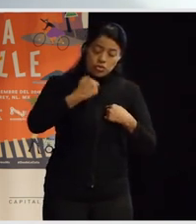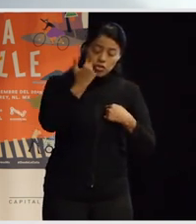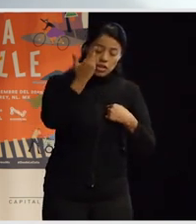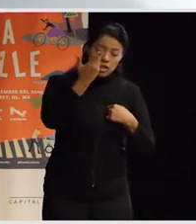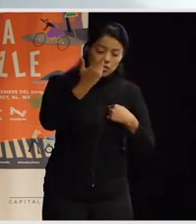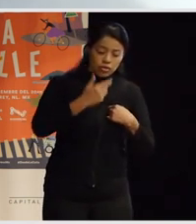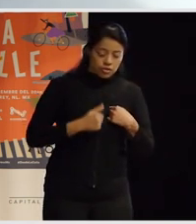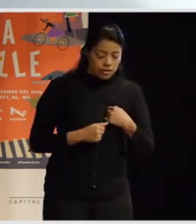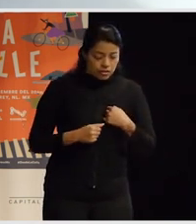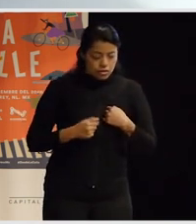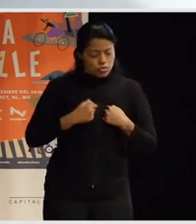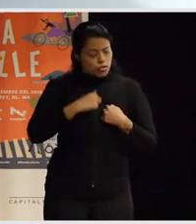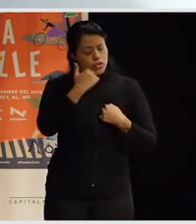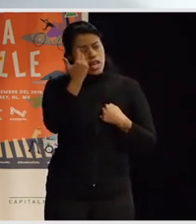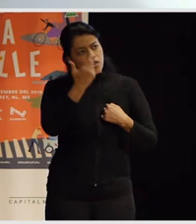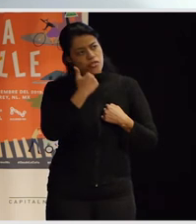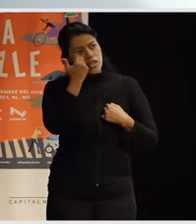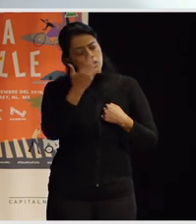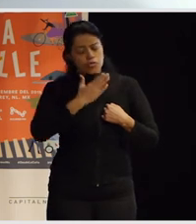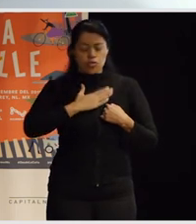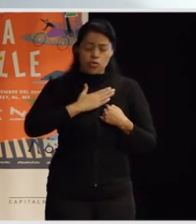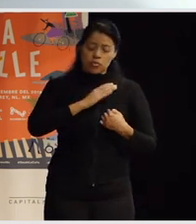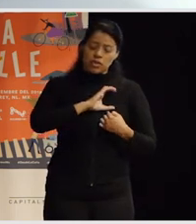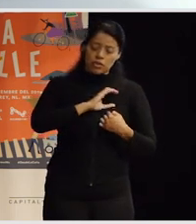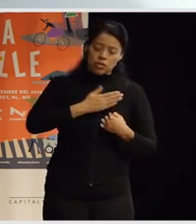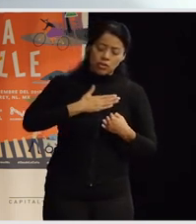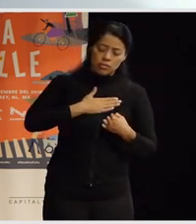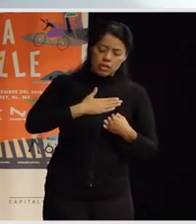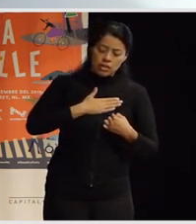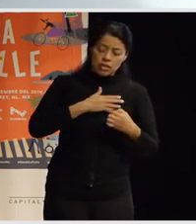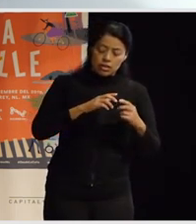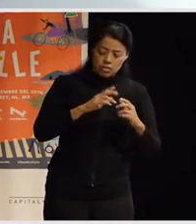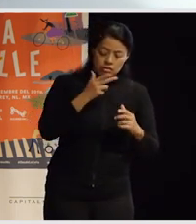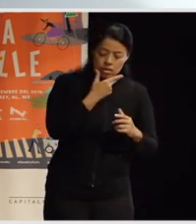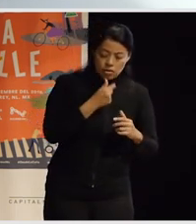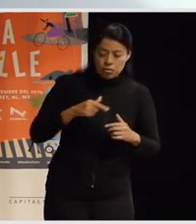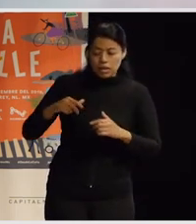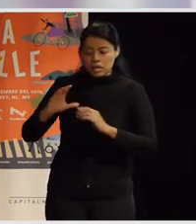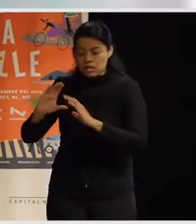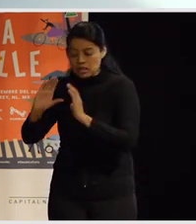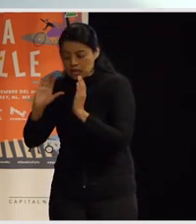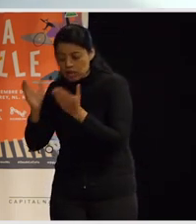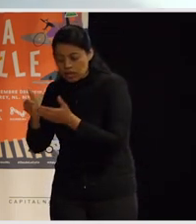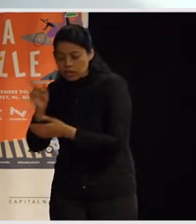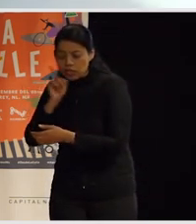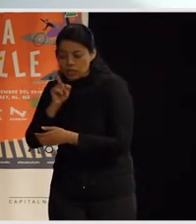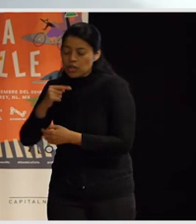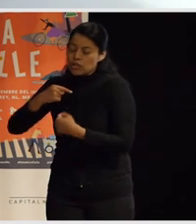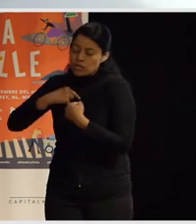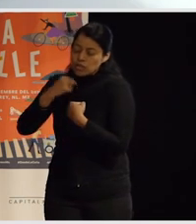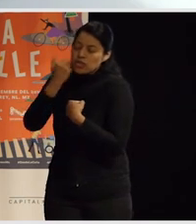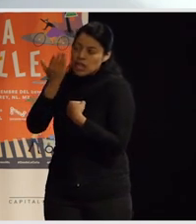toda tu vida te pasas pensando que quiero, que quiero yo, que quiero yo, que quiero como hombre y el club femenino digamos que tiene el lema de quiero que me